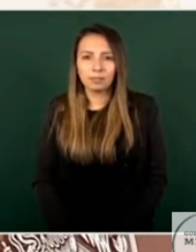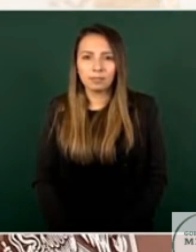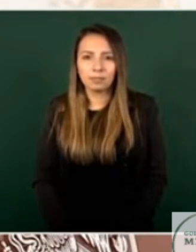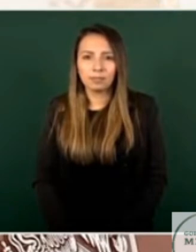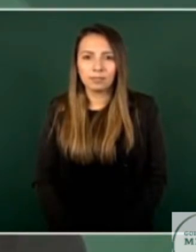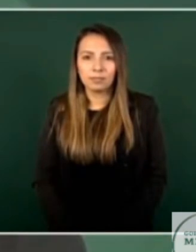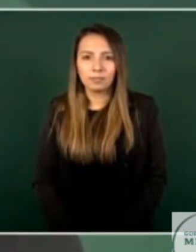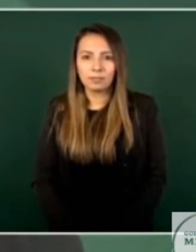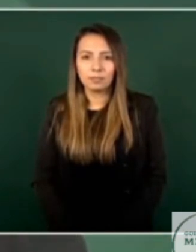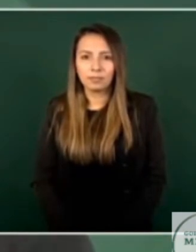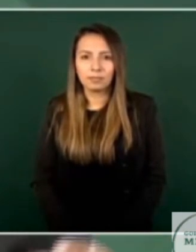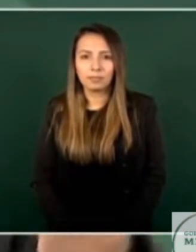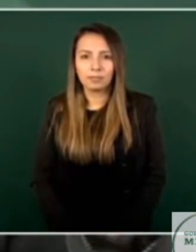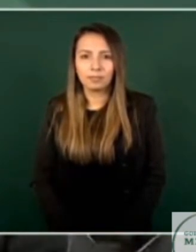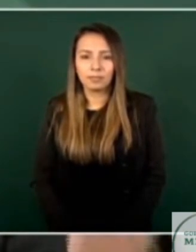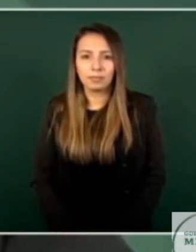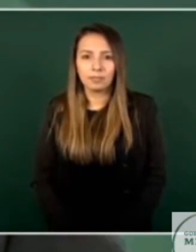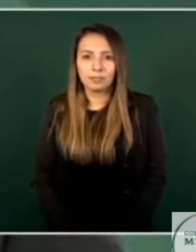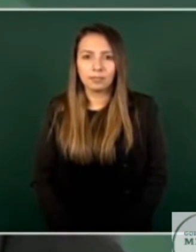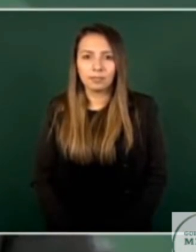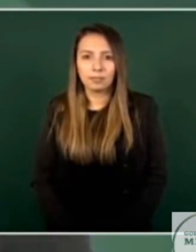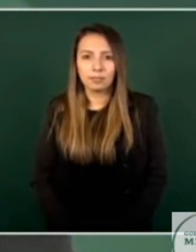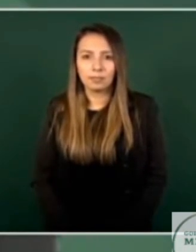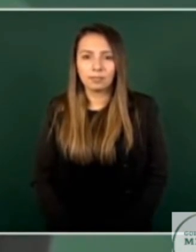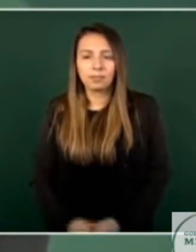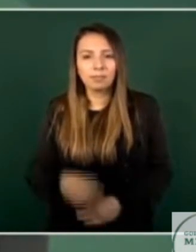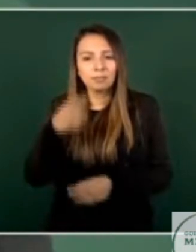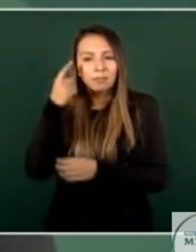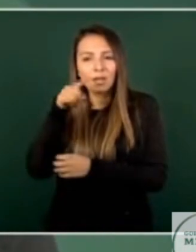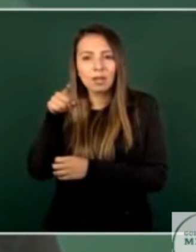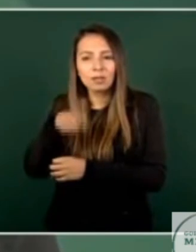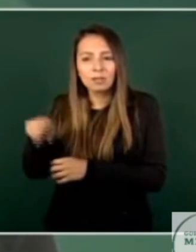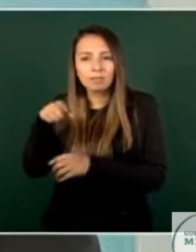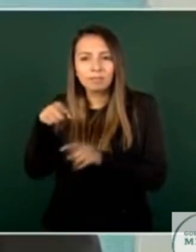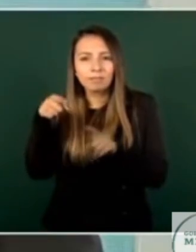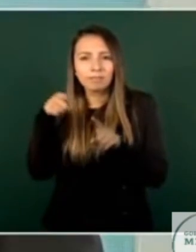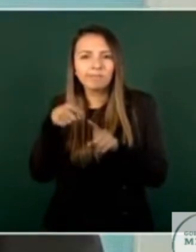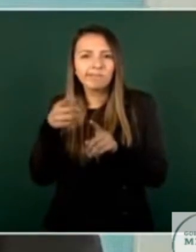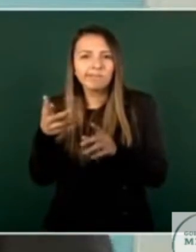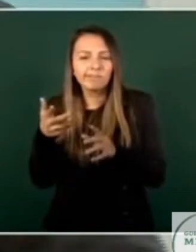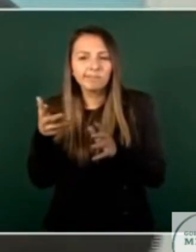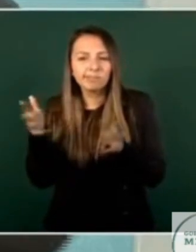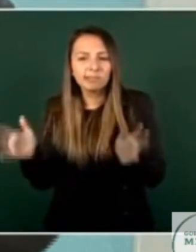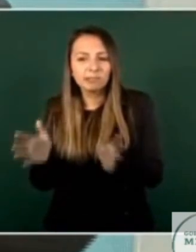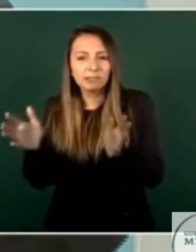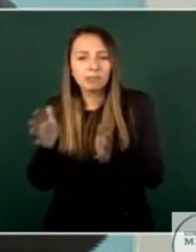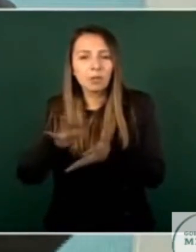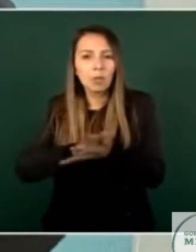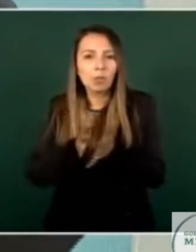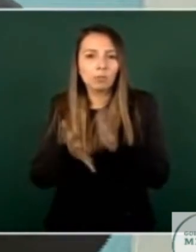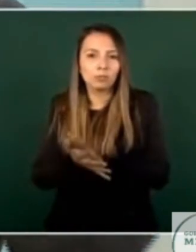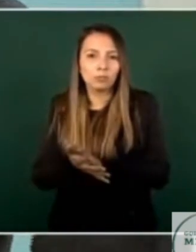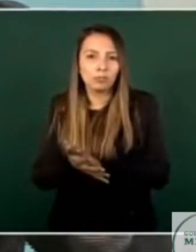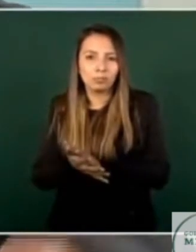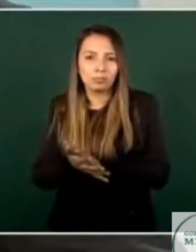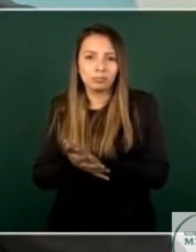corrupción para que las empresas puedan